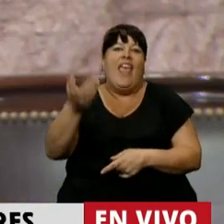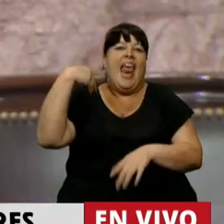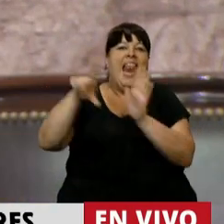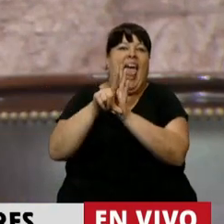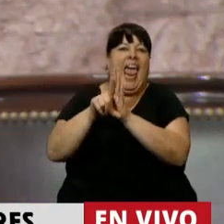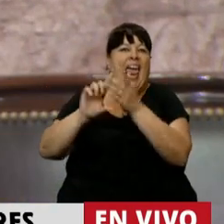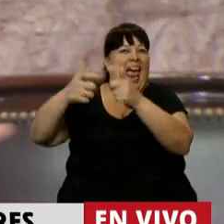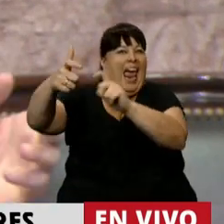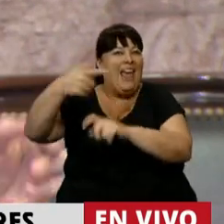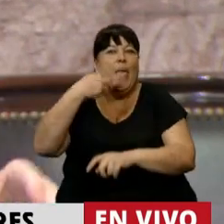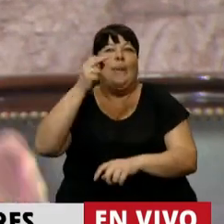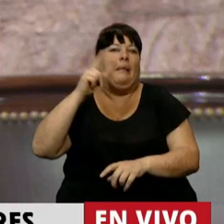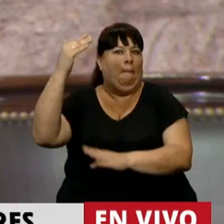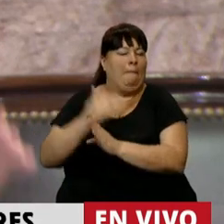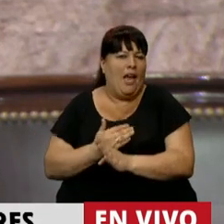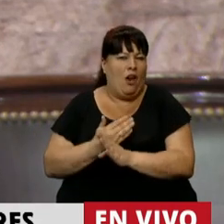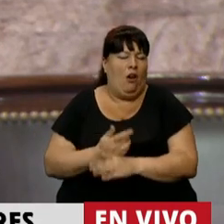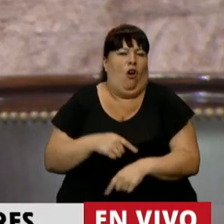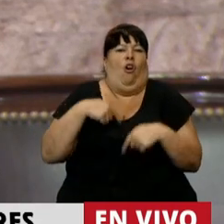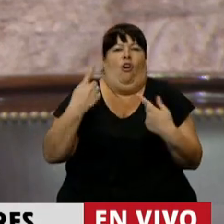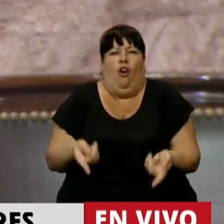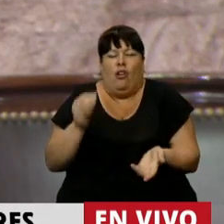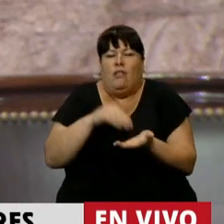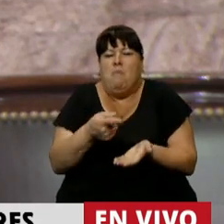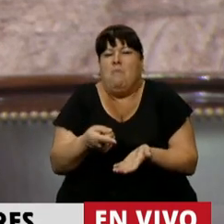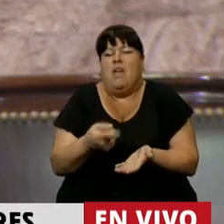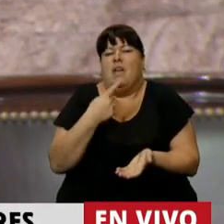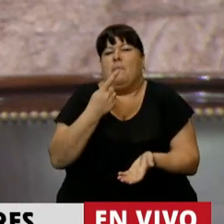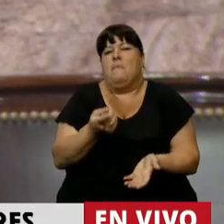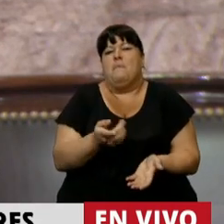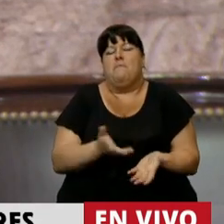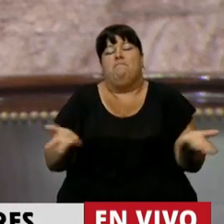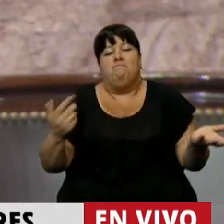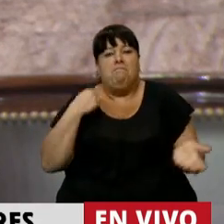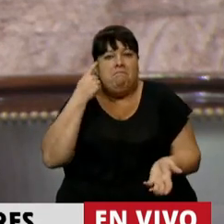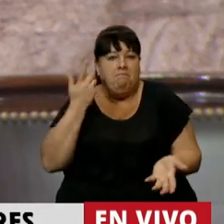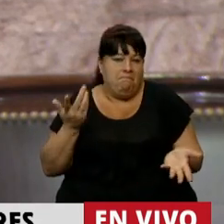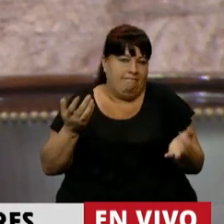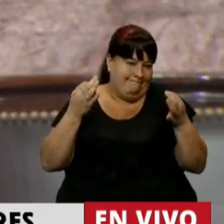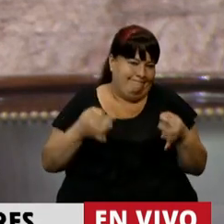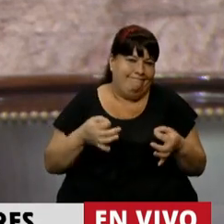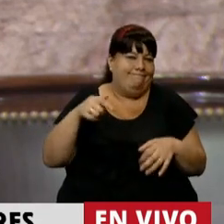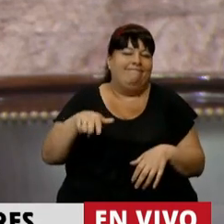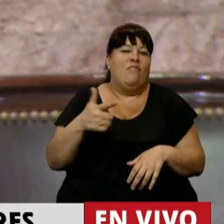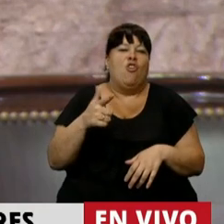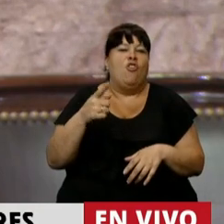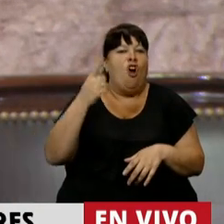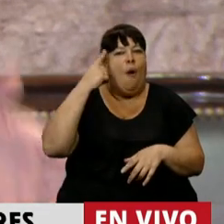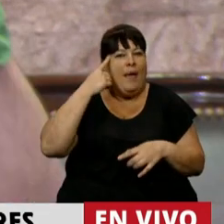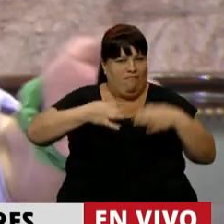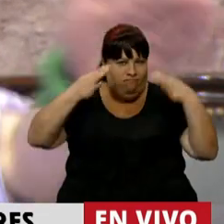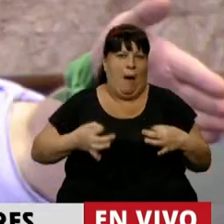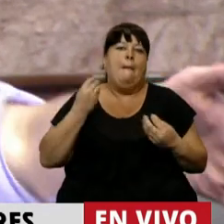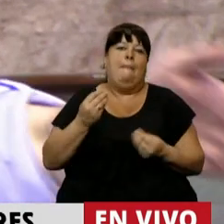legislación. Entonces, otro argumento, Presidente, digo, claramente acá no tuvieron la misma